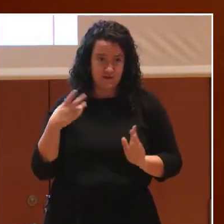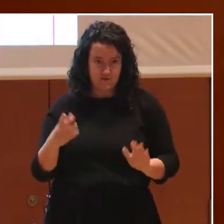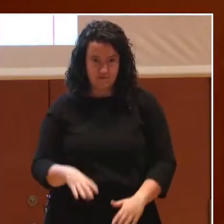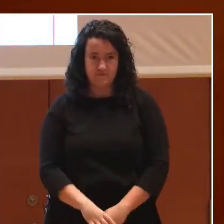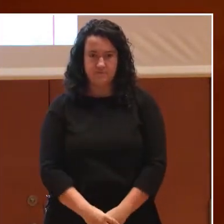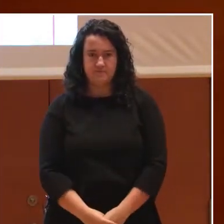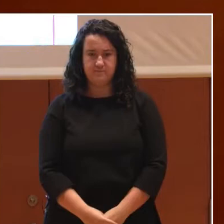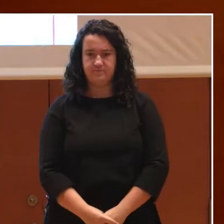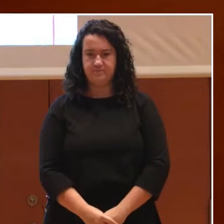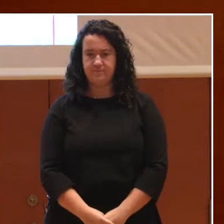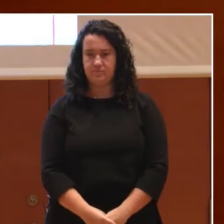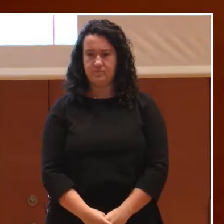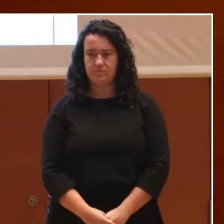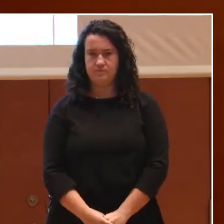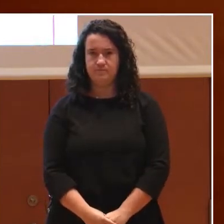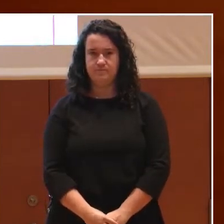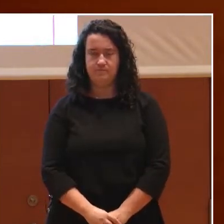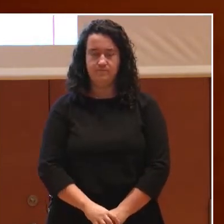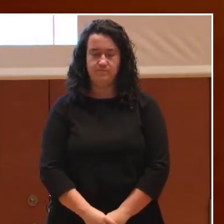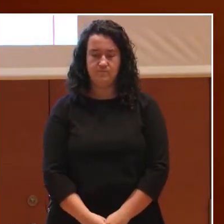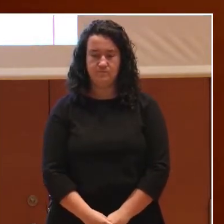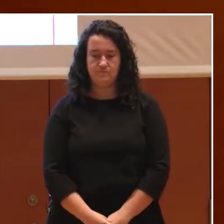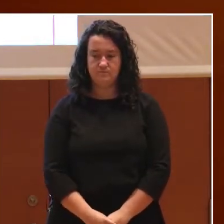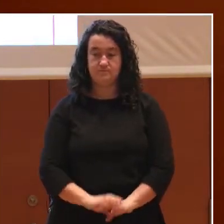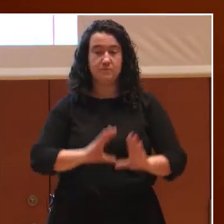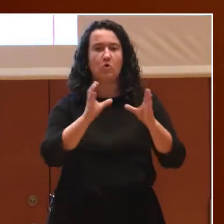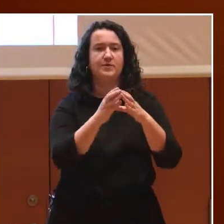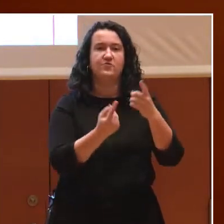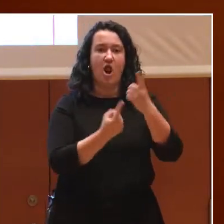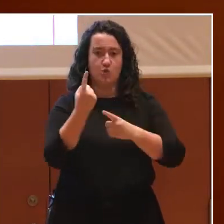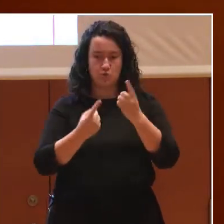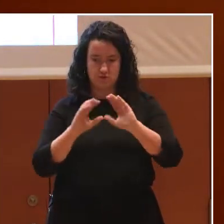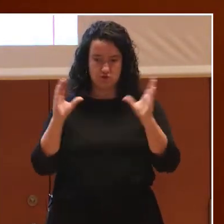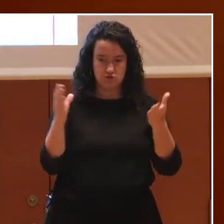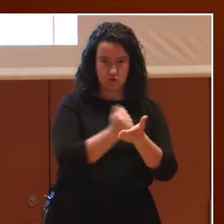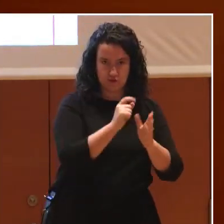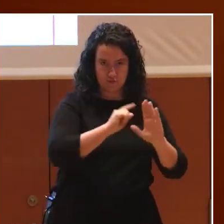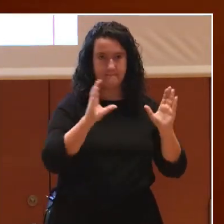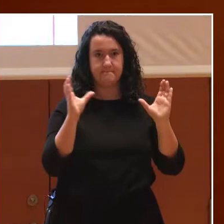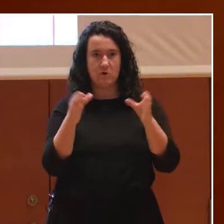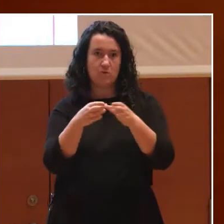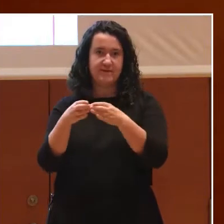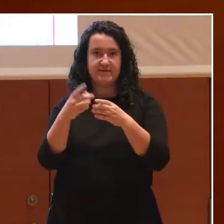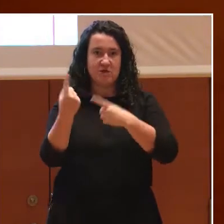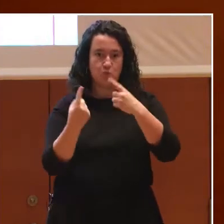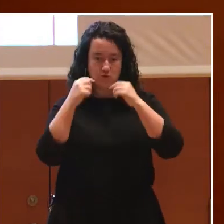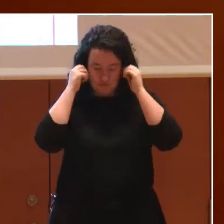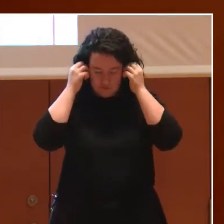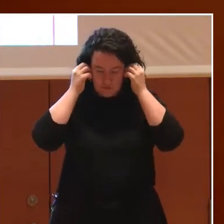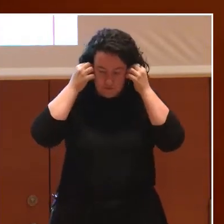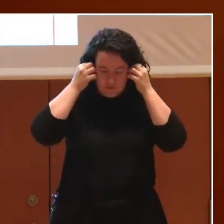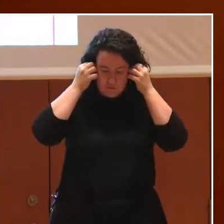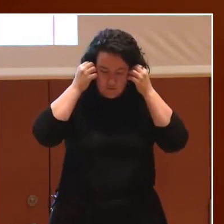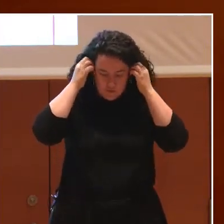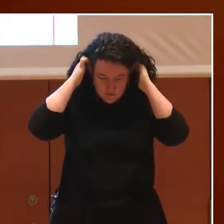luego al menos en unas de las comunidades, no en todas las comunidades, ¿verdad? Pero identificar todos estos rasgos es fundamental, pero